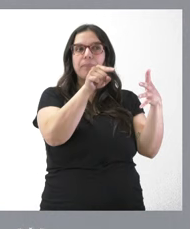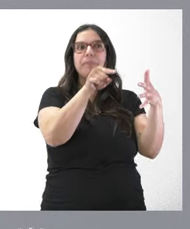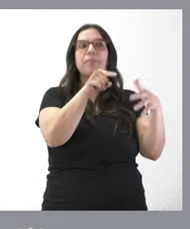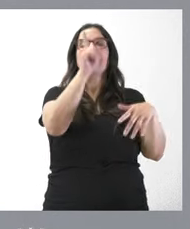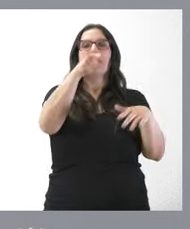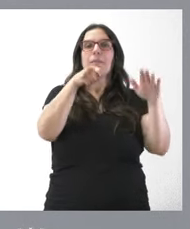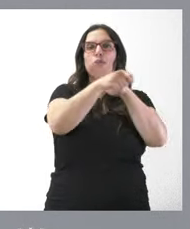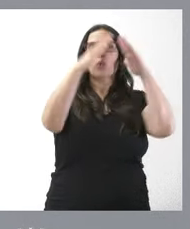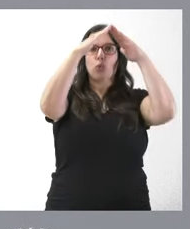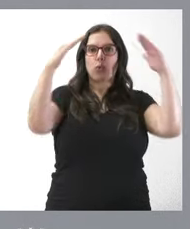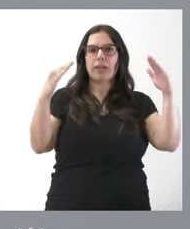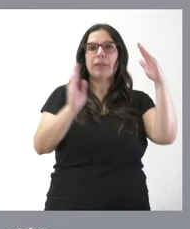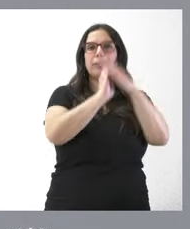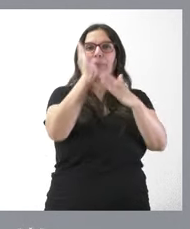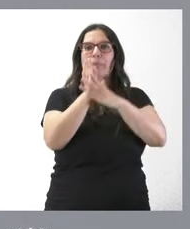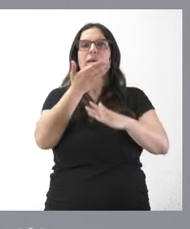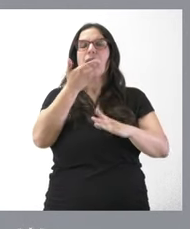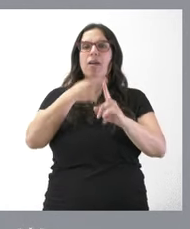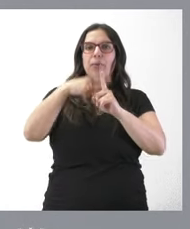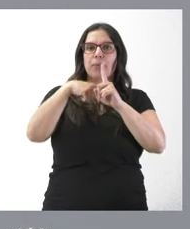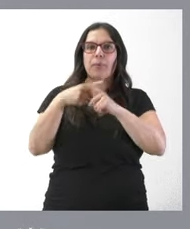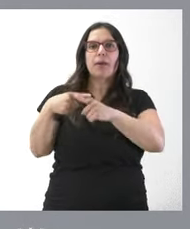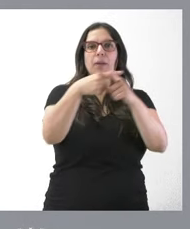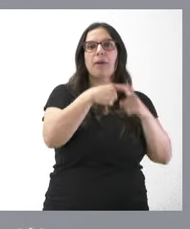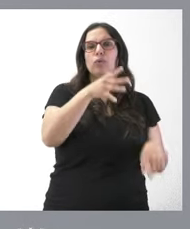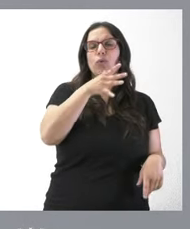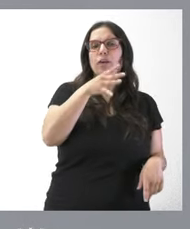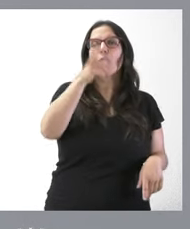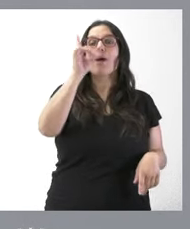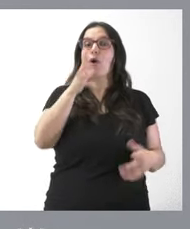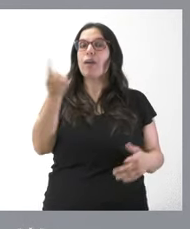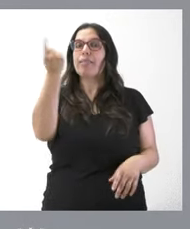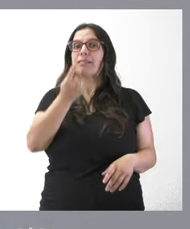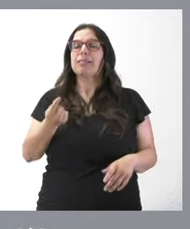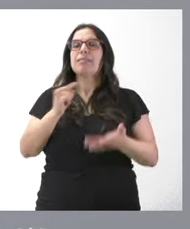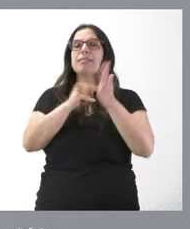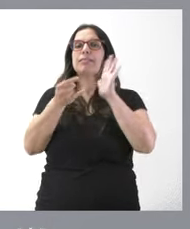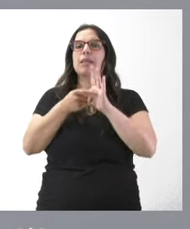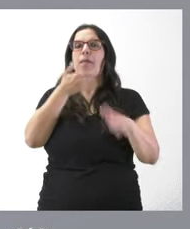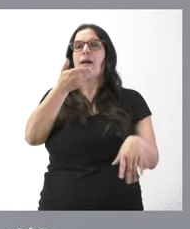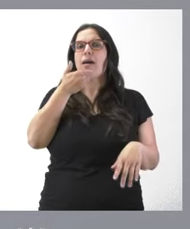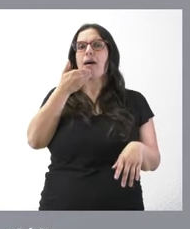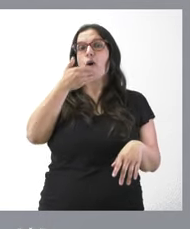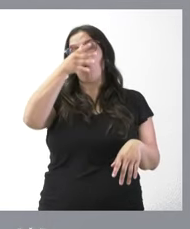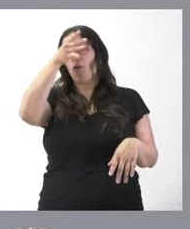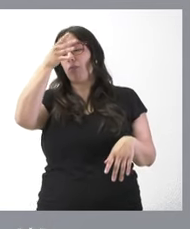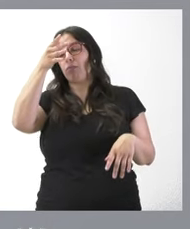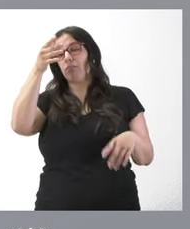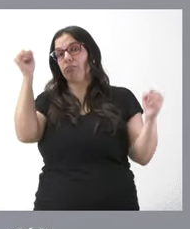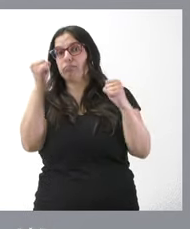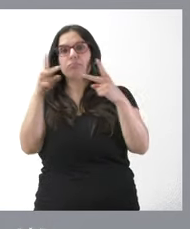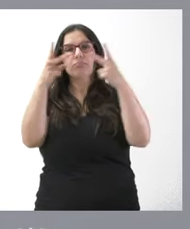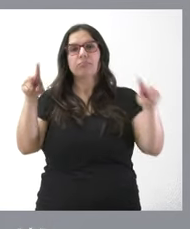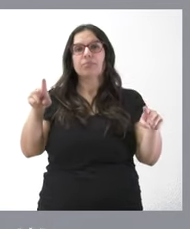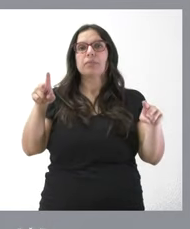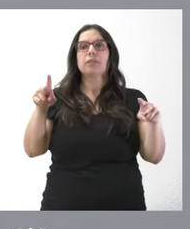la cubierta, la producción térmica, la distribución de agua y ahora se diseña un sistema de climatización que va a cubrir las necesidades de las tres últimas plazas plantas